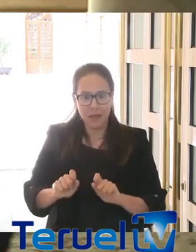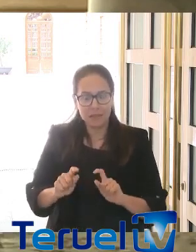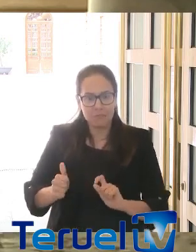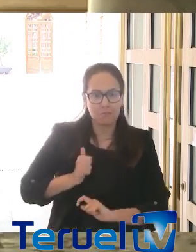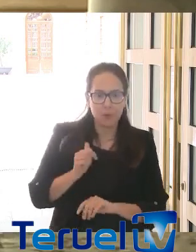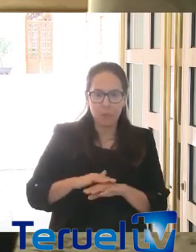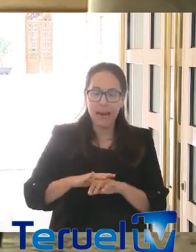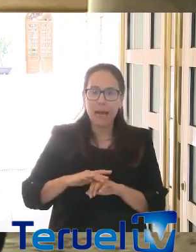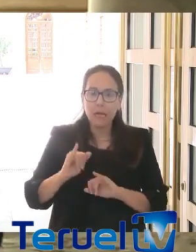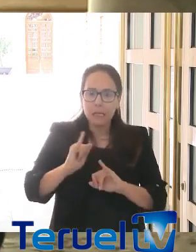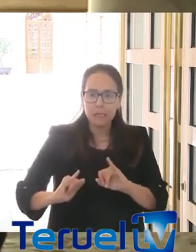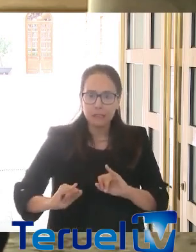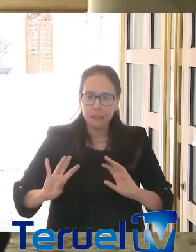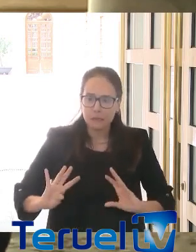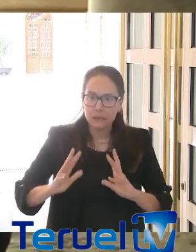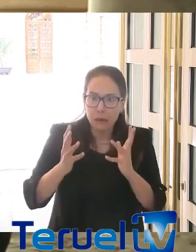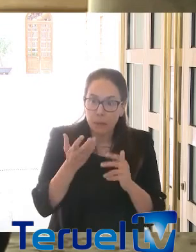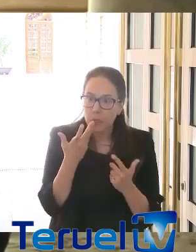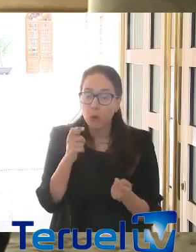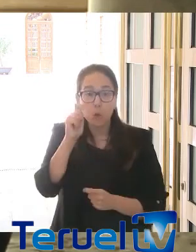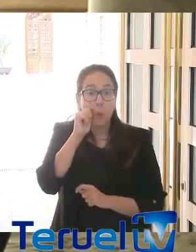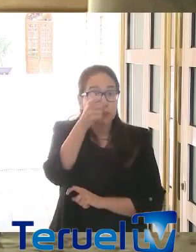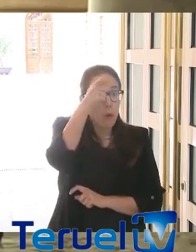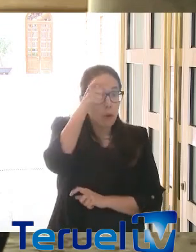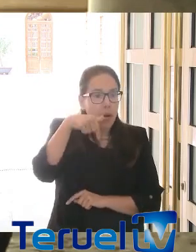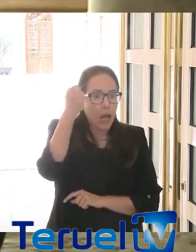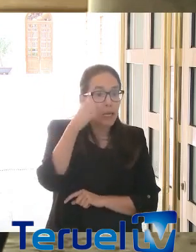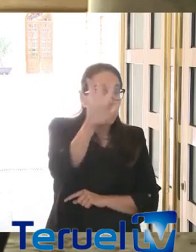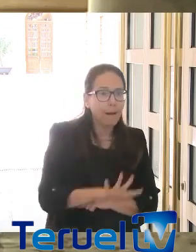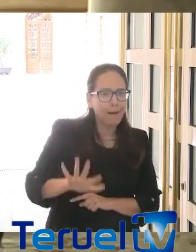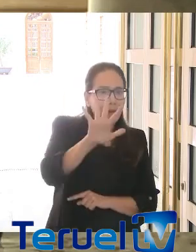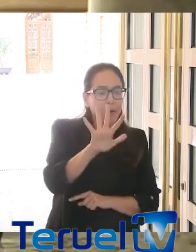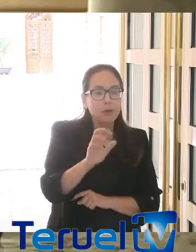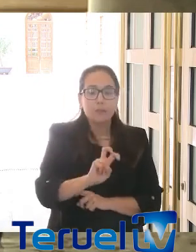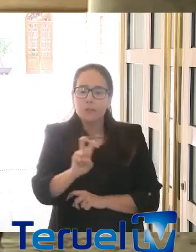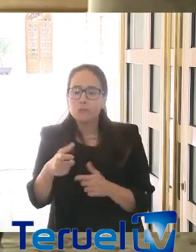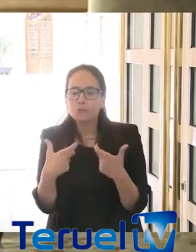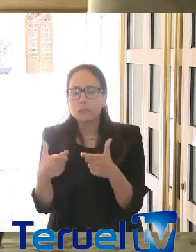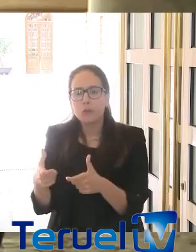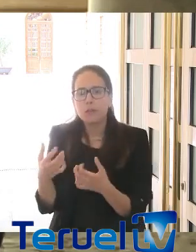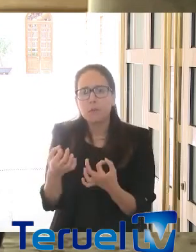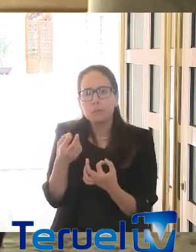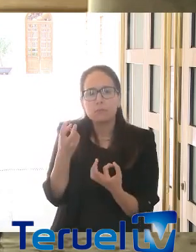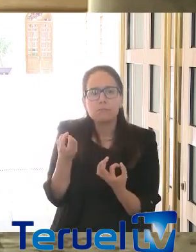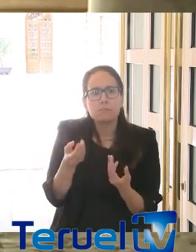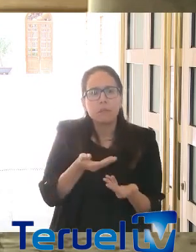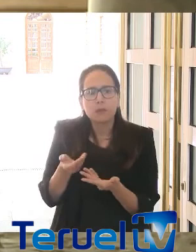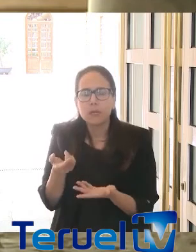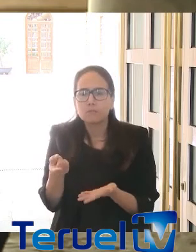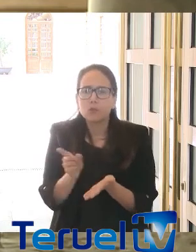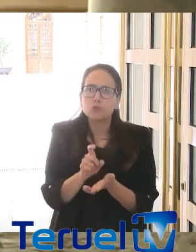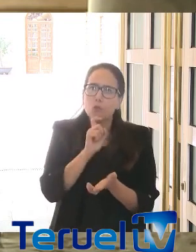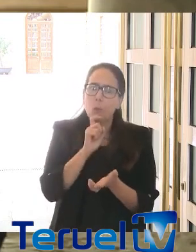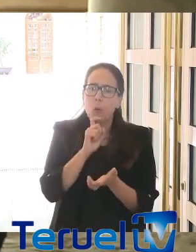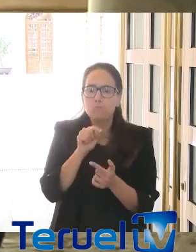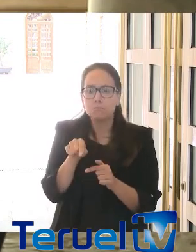ejemplo, en el turismo rural aragonés. Y hay sectores que hay que buscarlos, que seguramente pueden ser sectores tractores